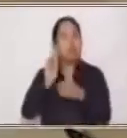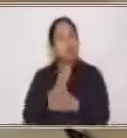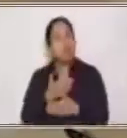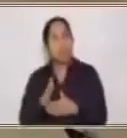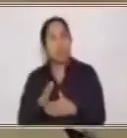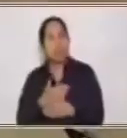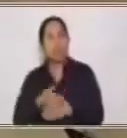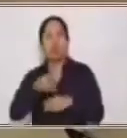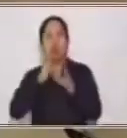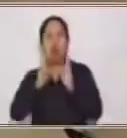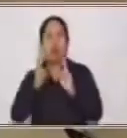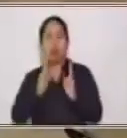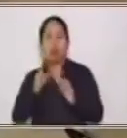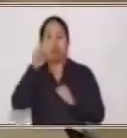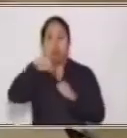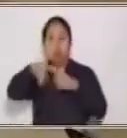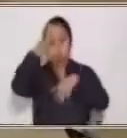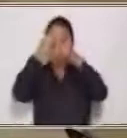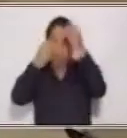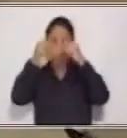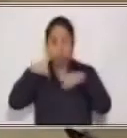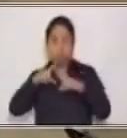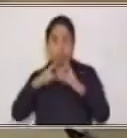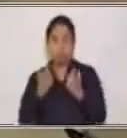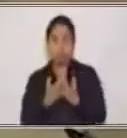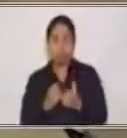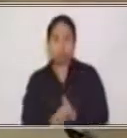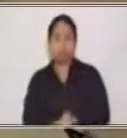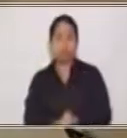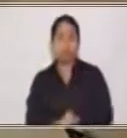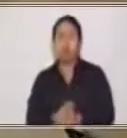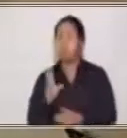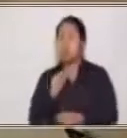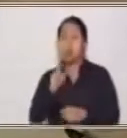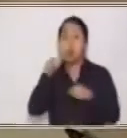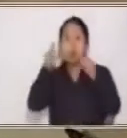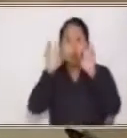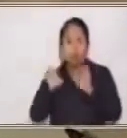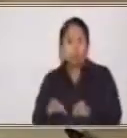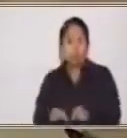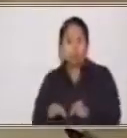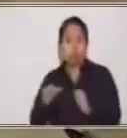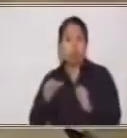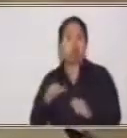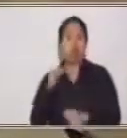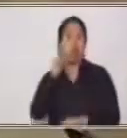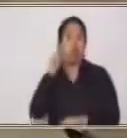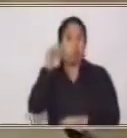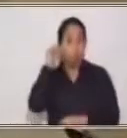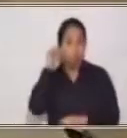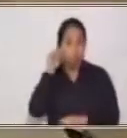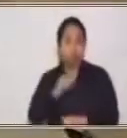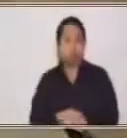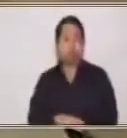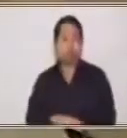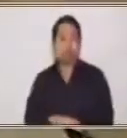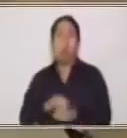acerca de lo aprendido en la clase de hoy y si no hay una persona mucho mayor que tú puedes